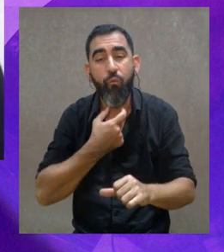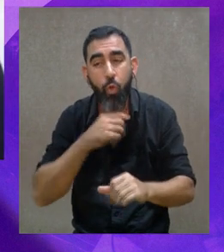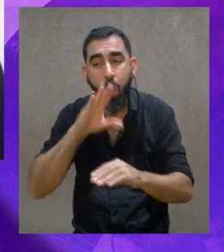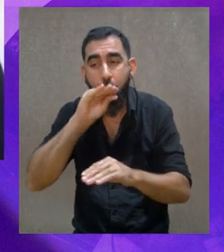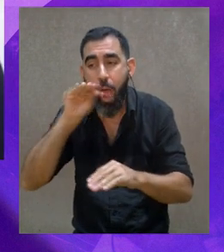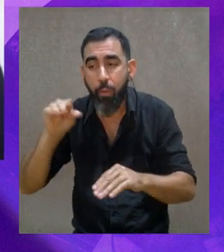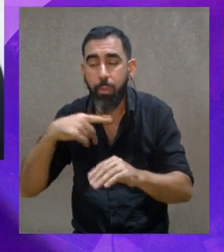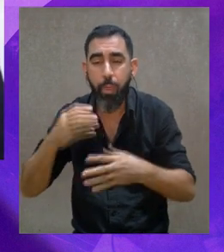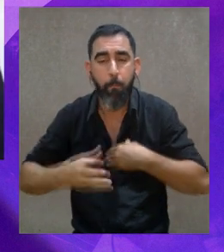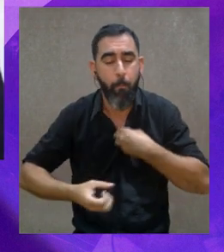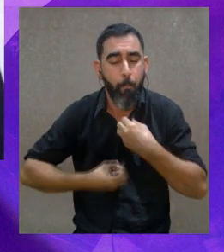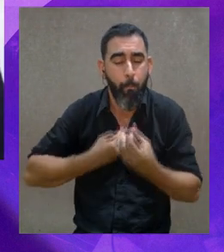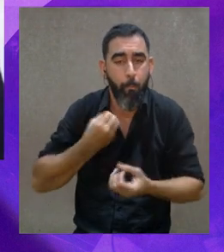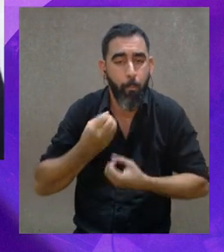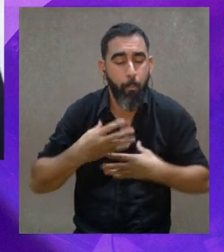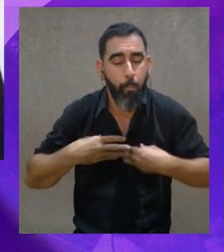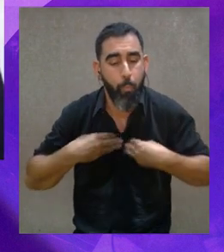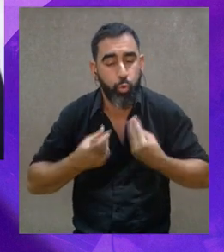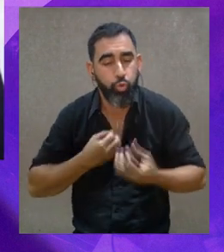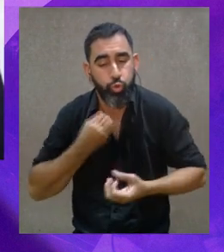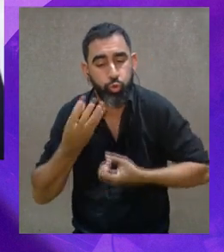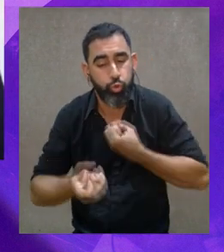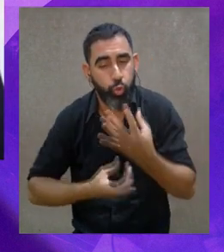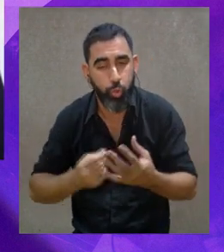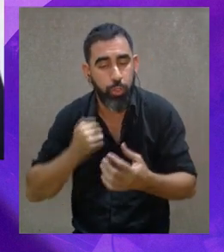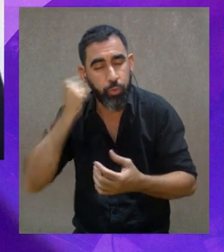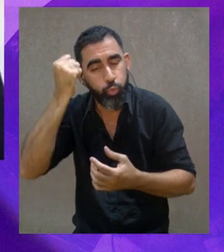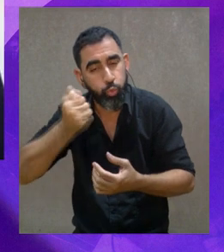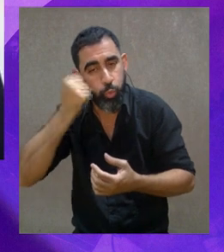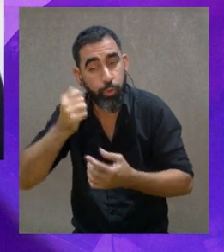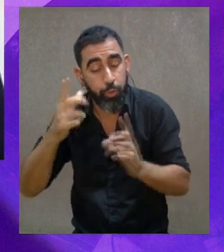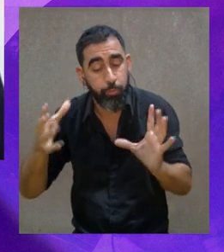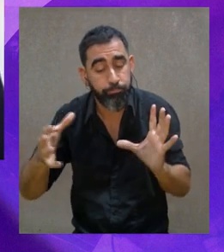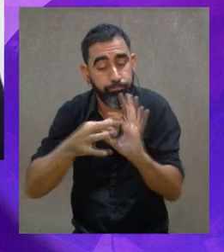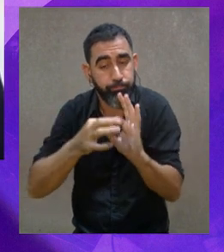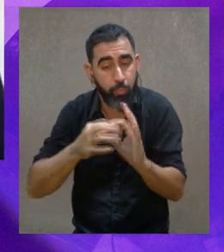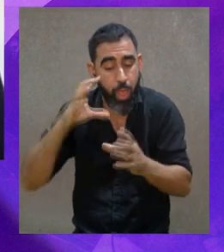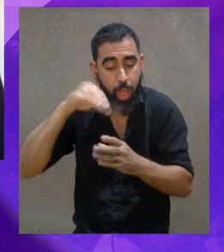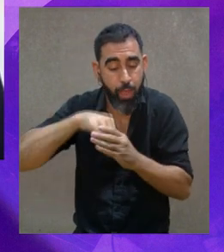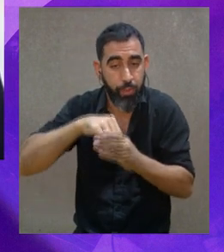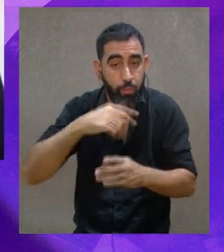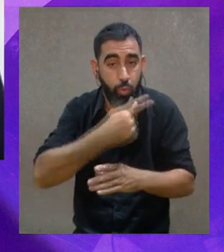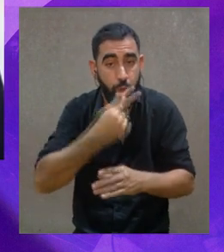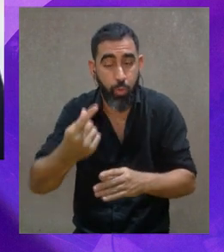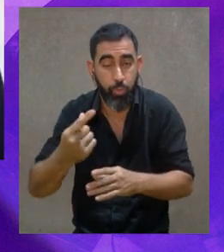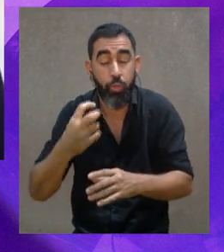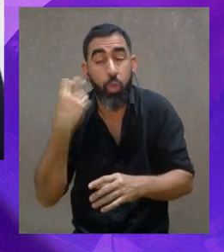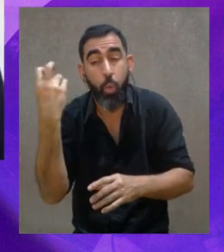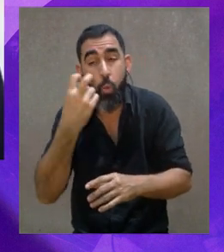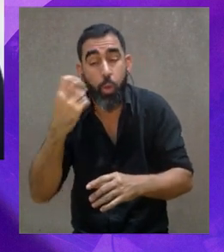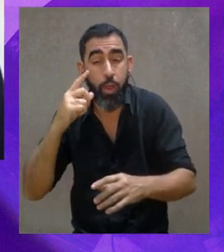de Claudia que todos vamos hacia querer saber una verdad cuando sabemos que no existe la verdad